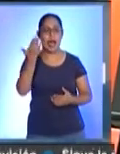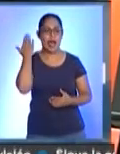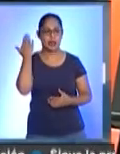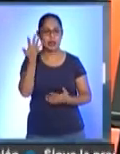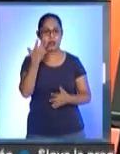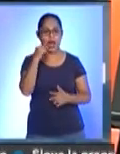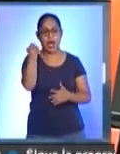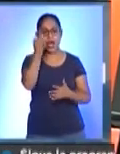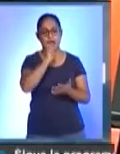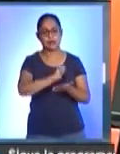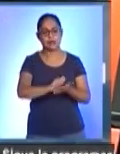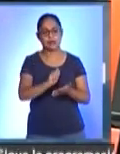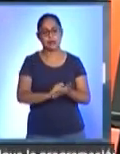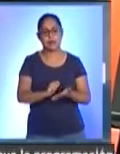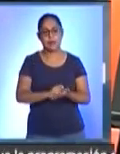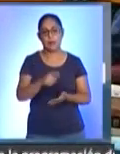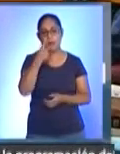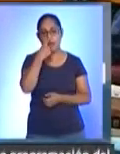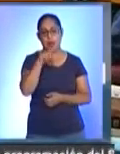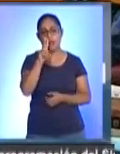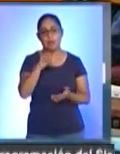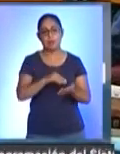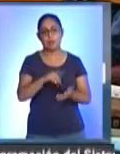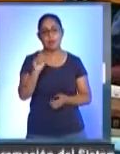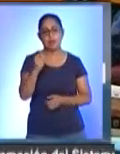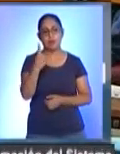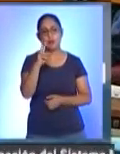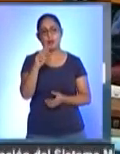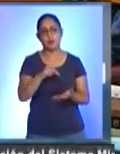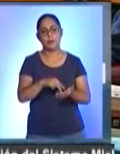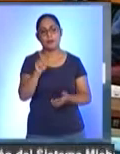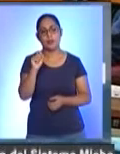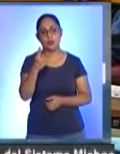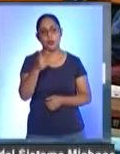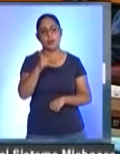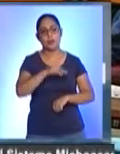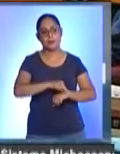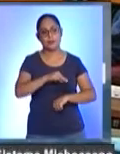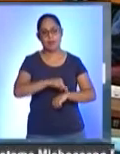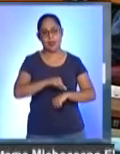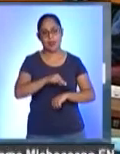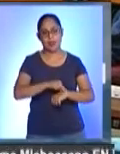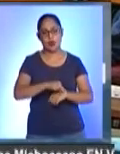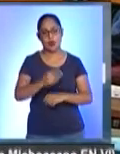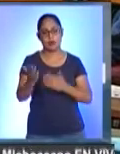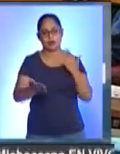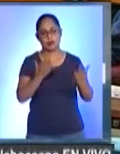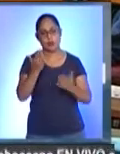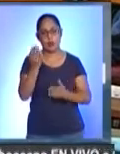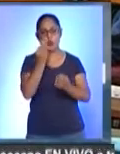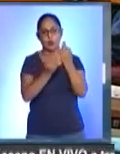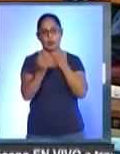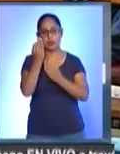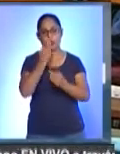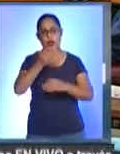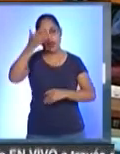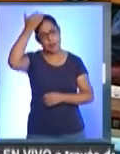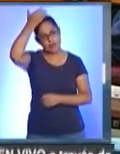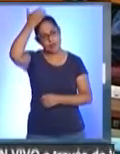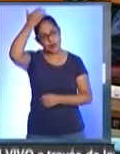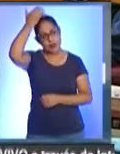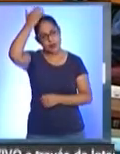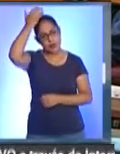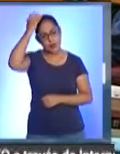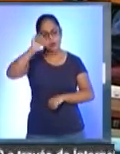para el ciclo escolar 2021-2022 en las carreras de médico cirujano y partero, nutrición, enfermería, cirujano